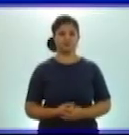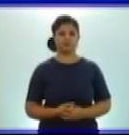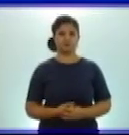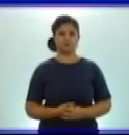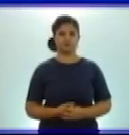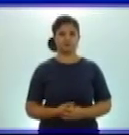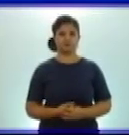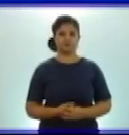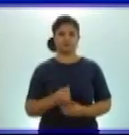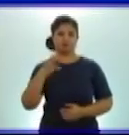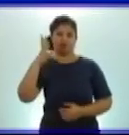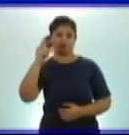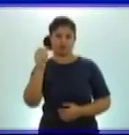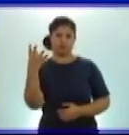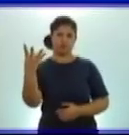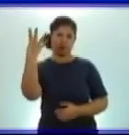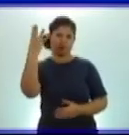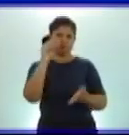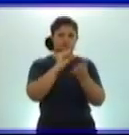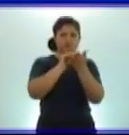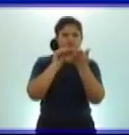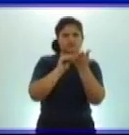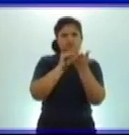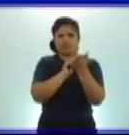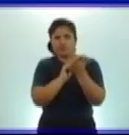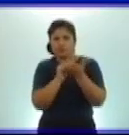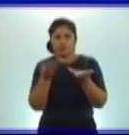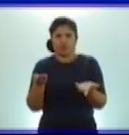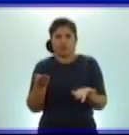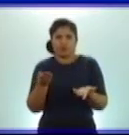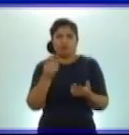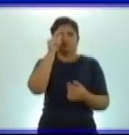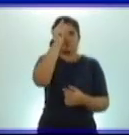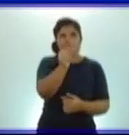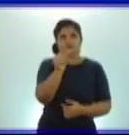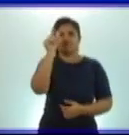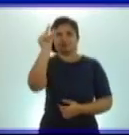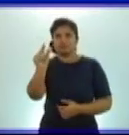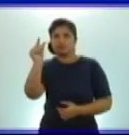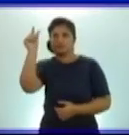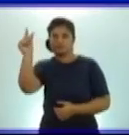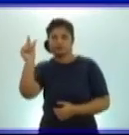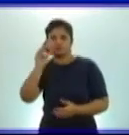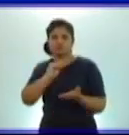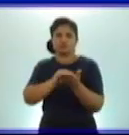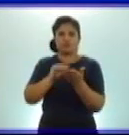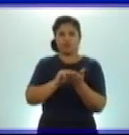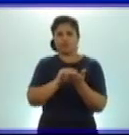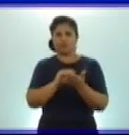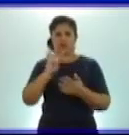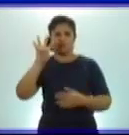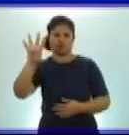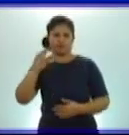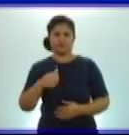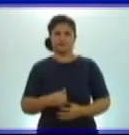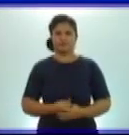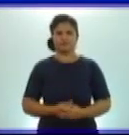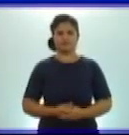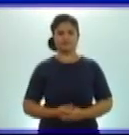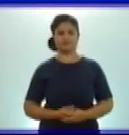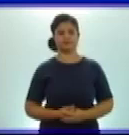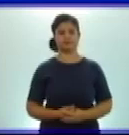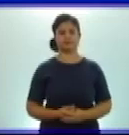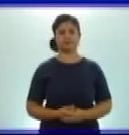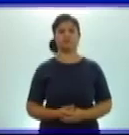lugar posicional de este número. O cifra, ocupa, por supuesto, las unidades de millar, estudiadas